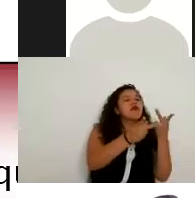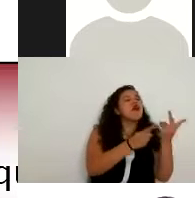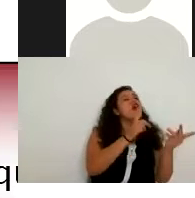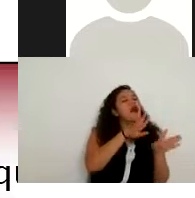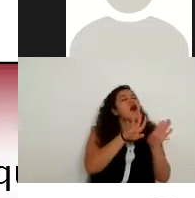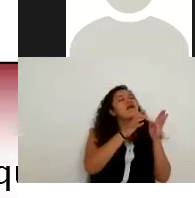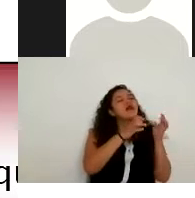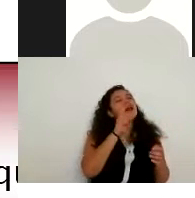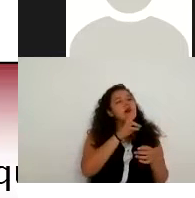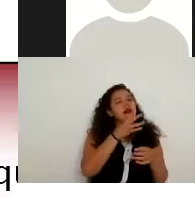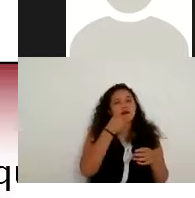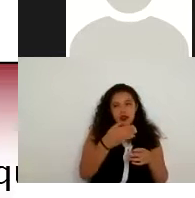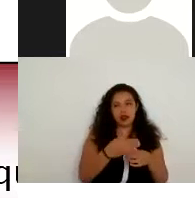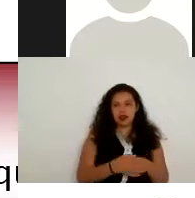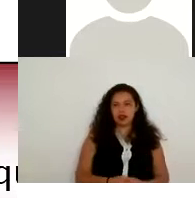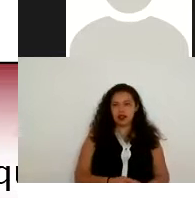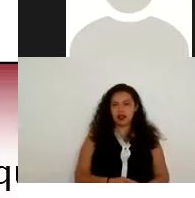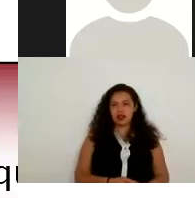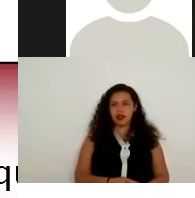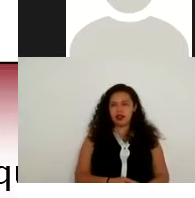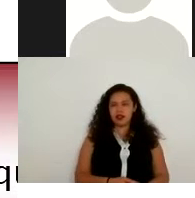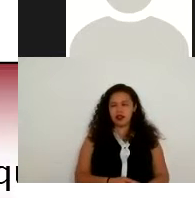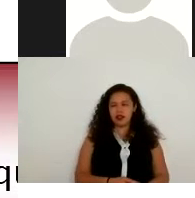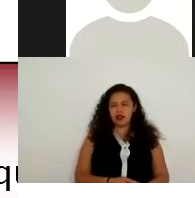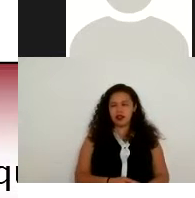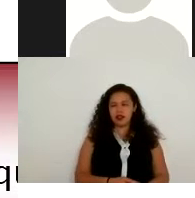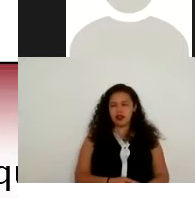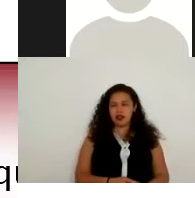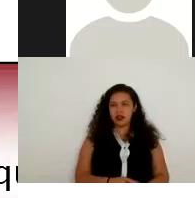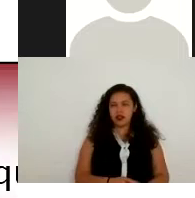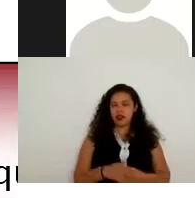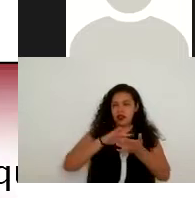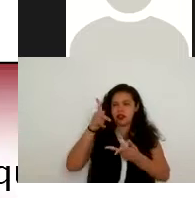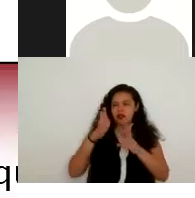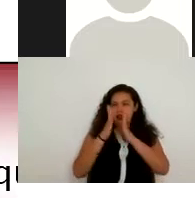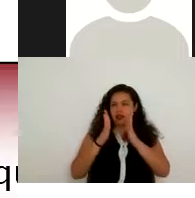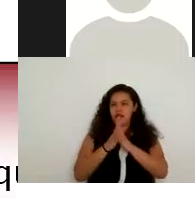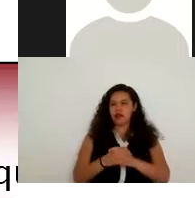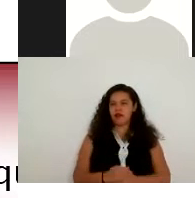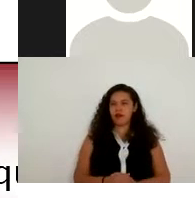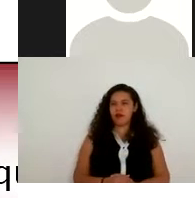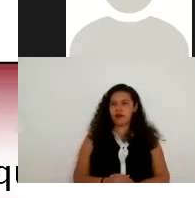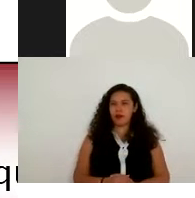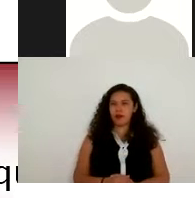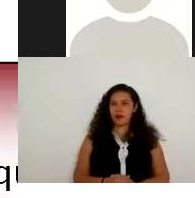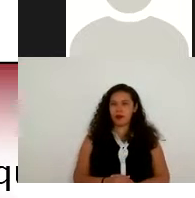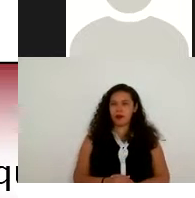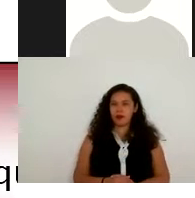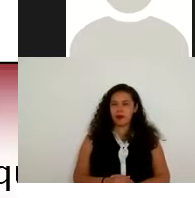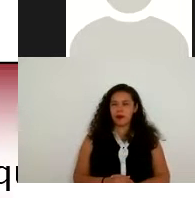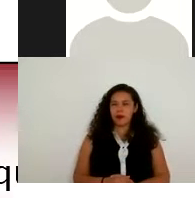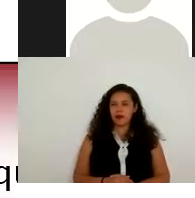Ok muchas gracias por la participación Sí justo ayer platicábamos cuando estábamos preparando esto